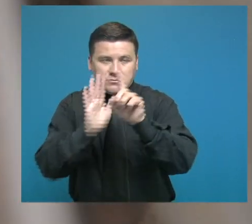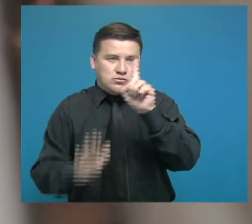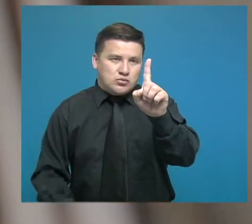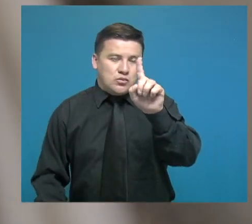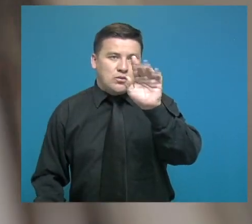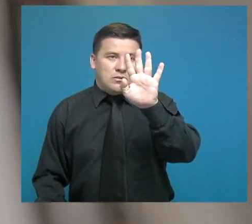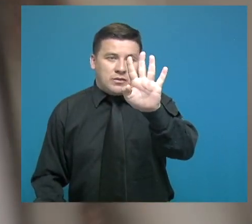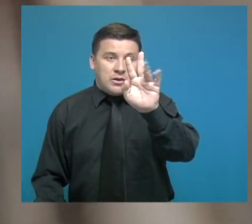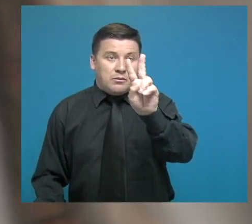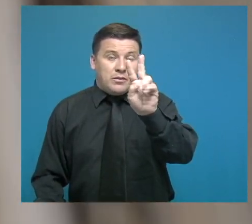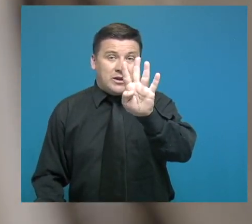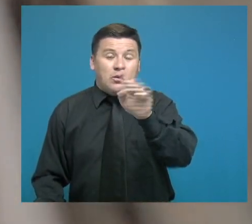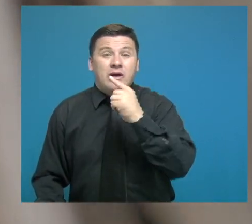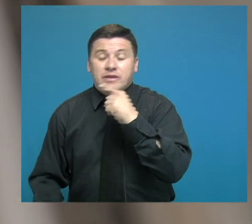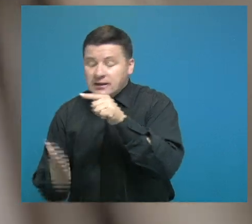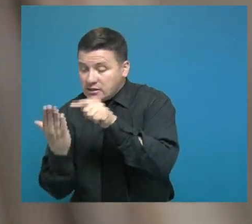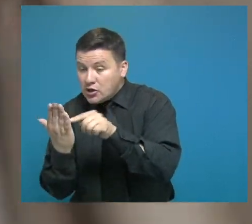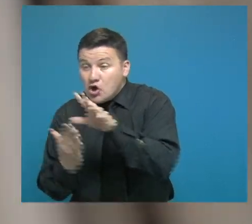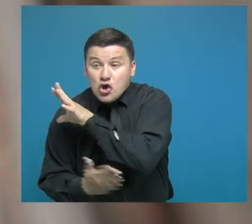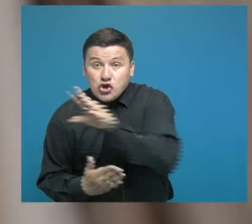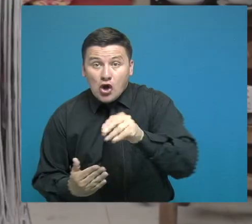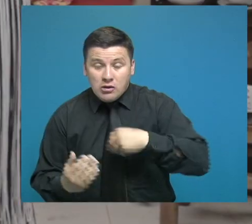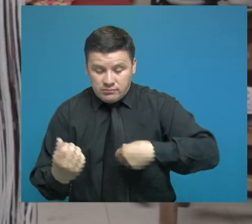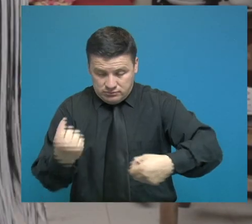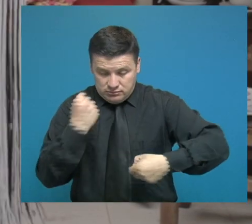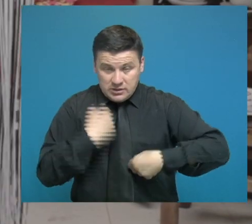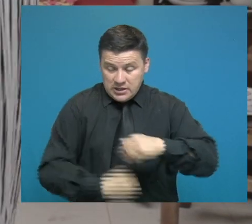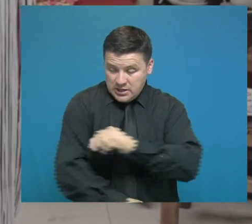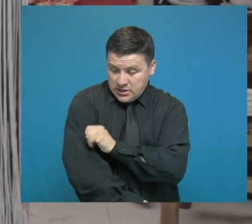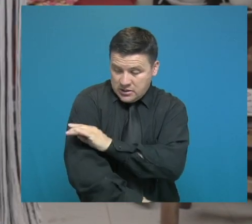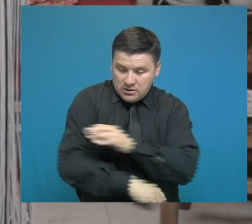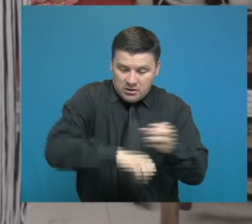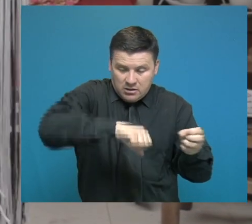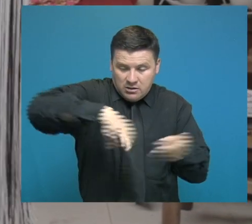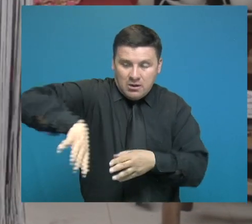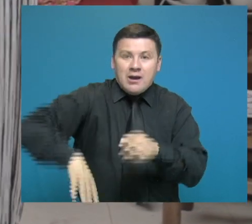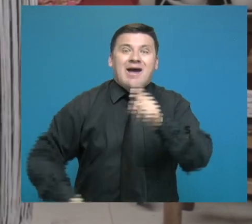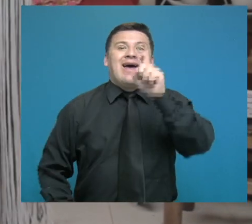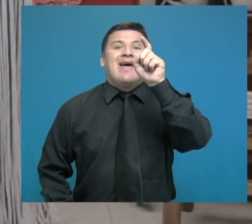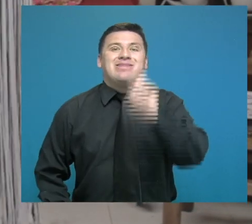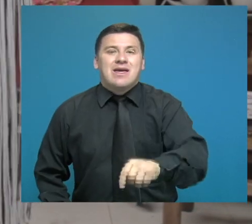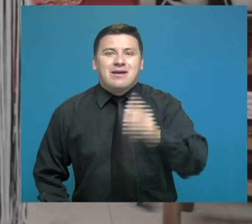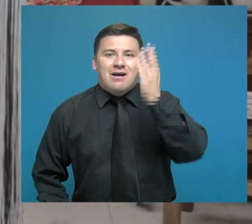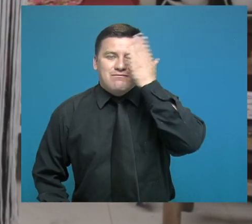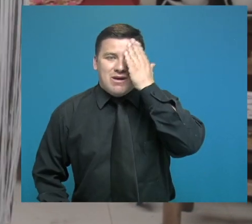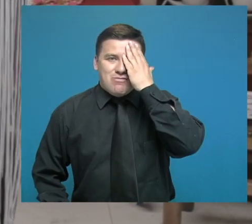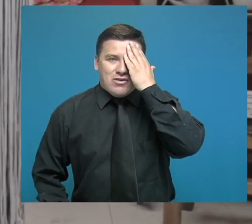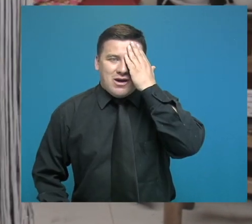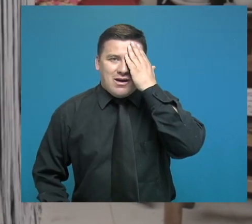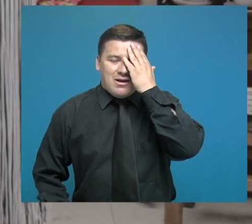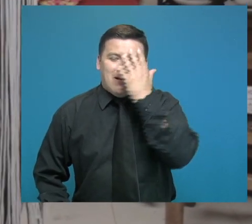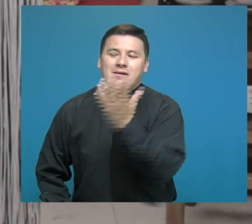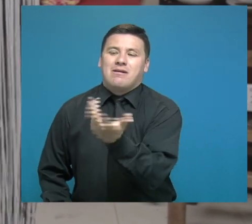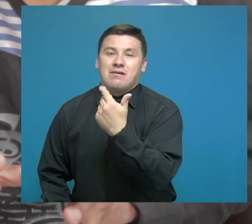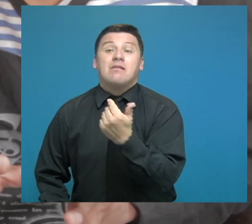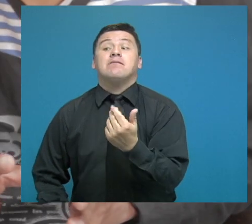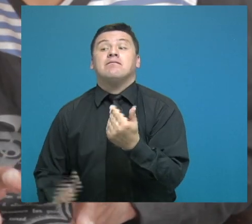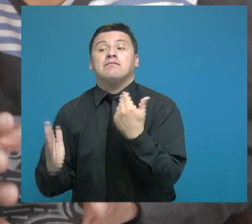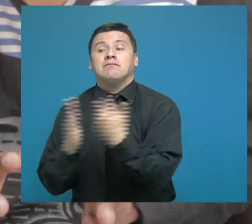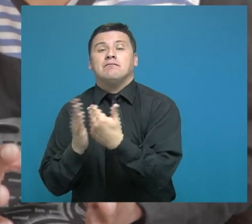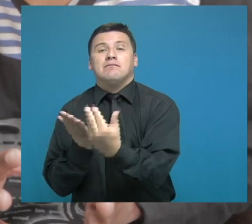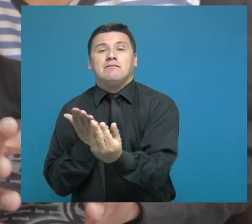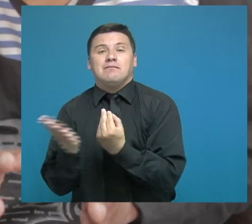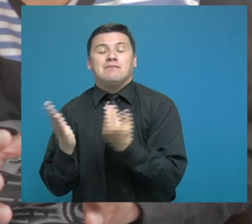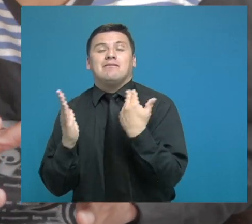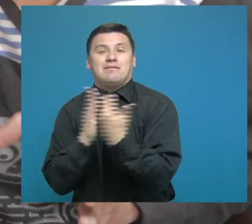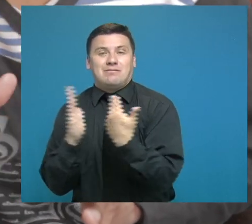La ley 1424 dice que todo desmovilizado de las AUC tiene que hacer parte de memoria histórica. Ese